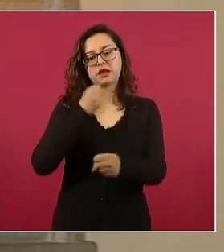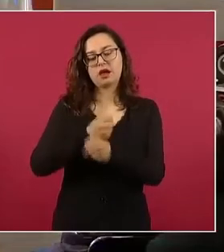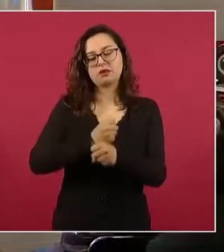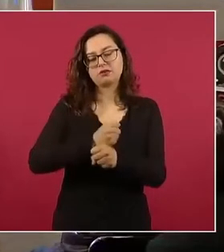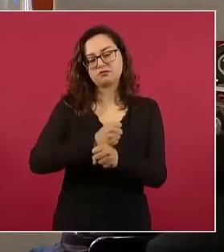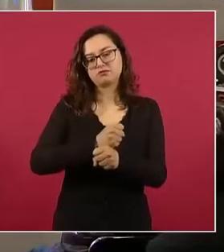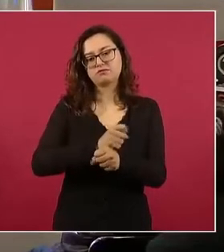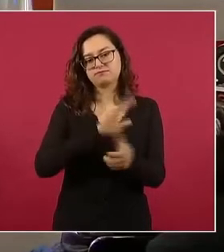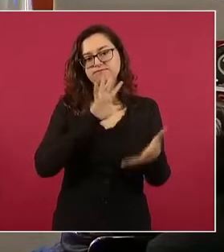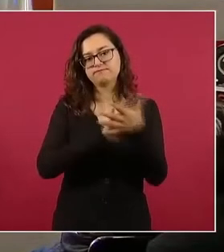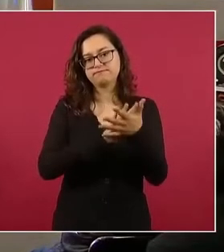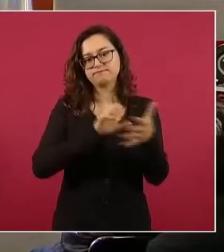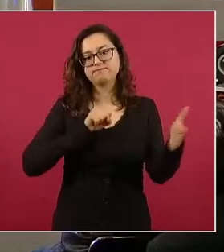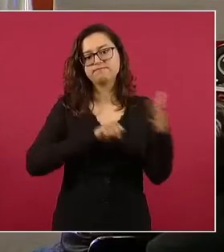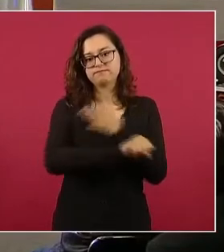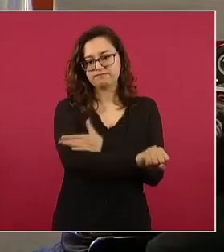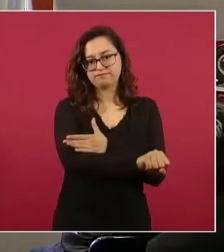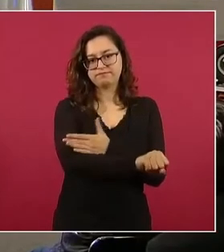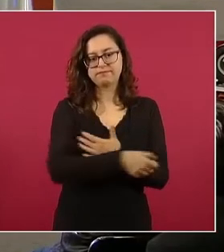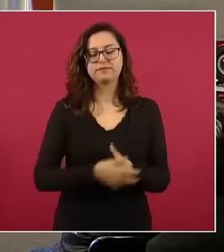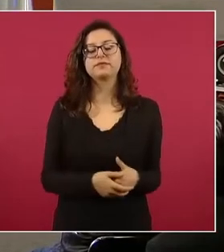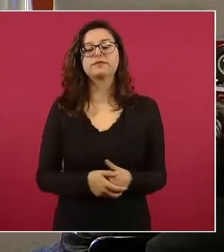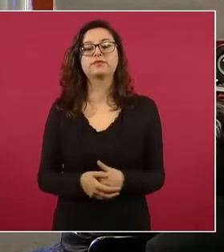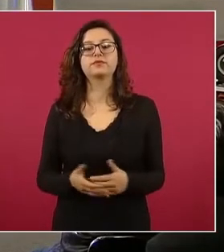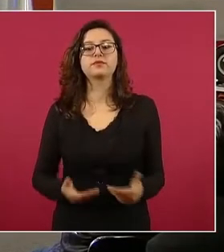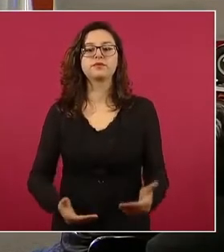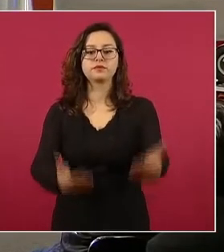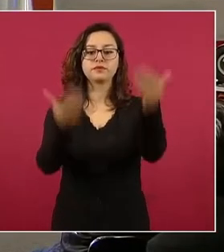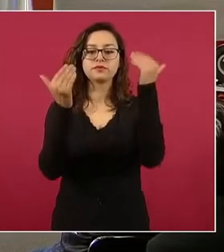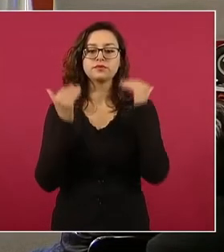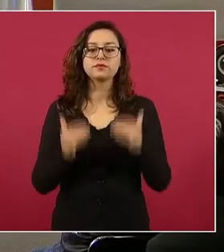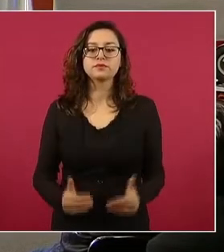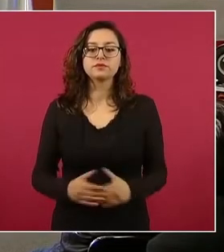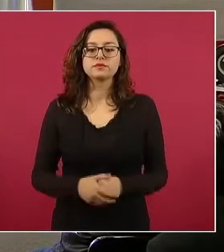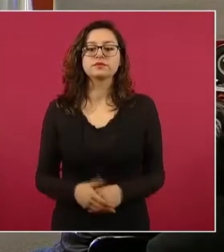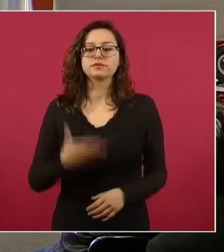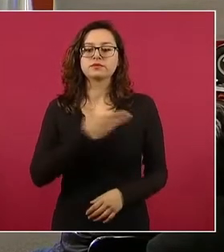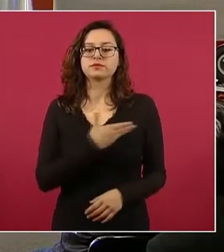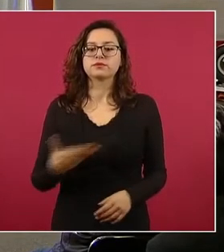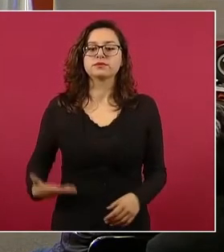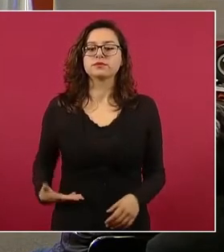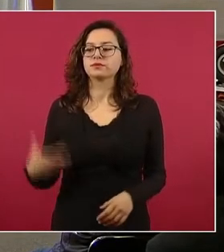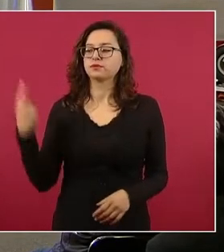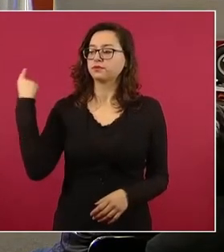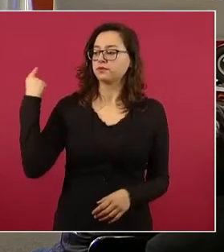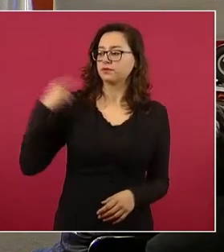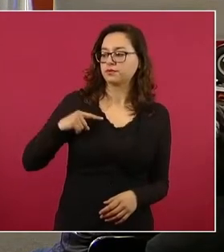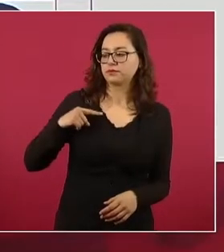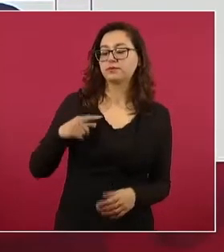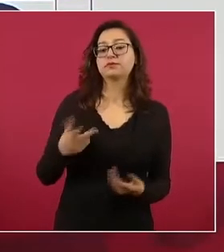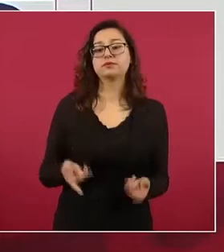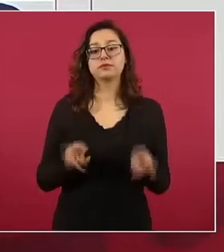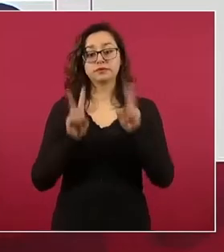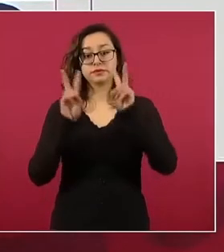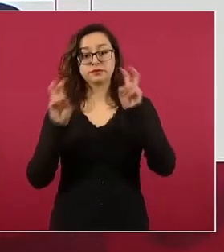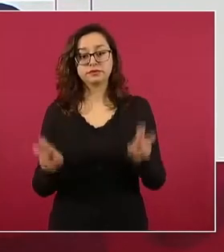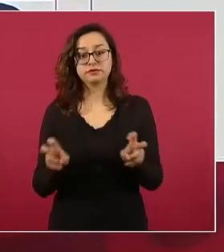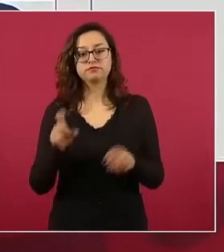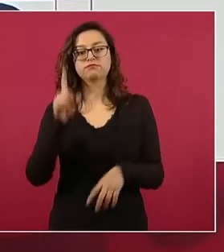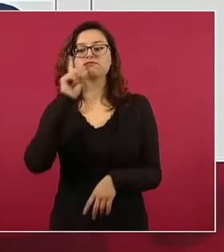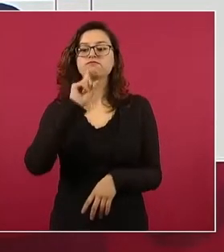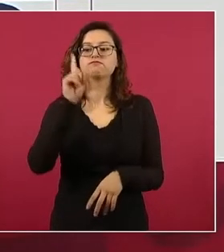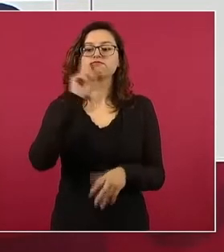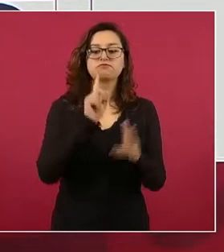Siguiente. También informar, como nos lo instruyó el Presidente de la República, de casos de feminicidios resueltos,